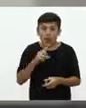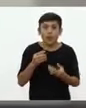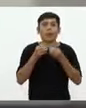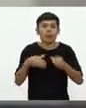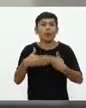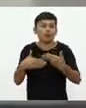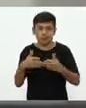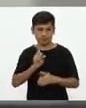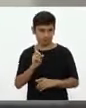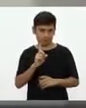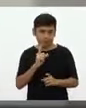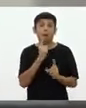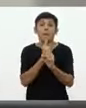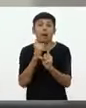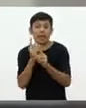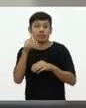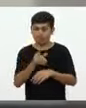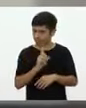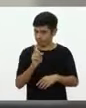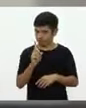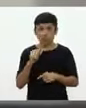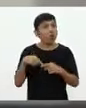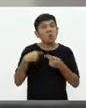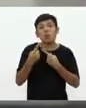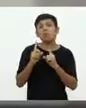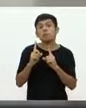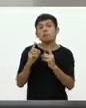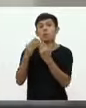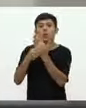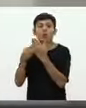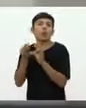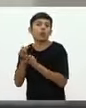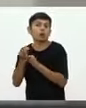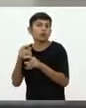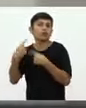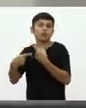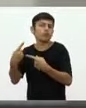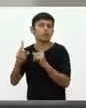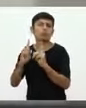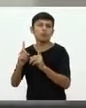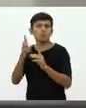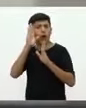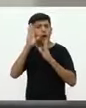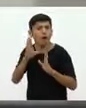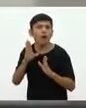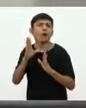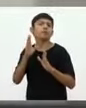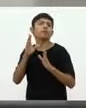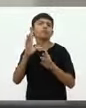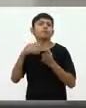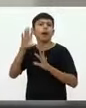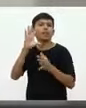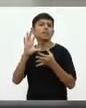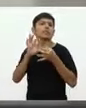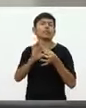presencial, esto es clave, se va a seguir desde el Ministerio de Educación teniendo hincapié y la vinculación